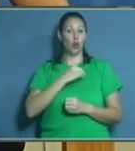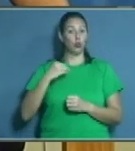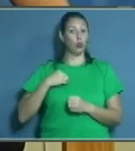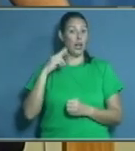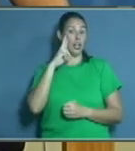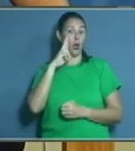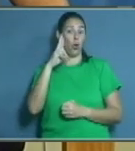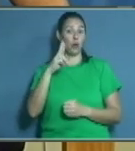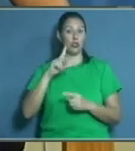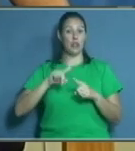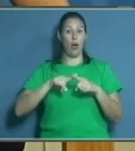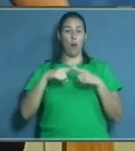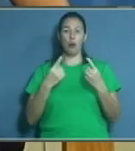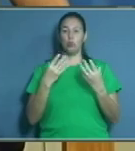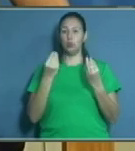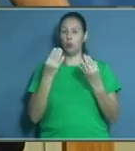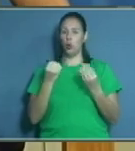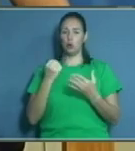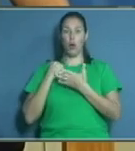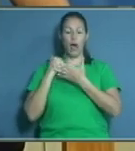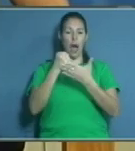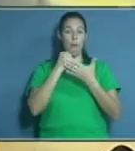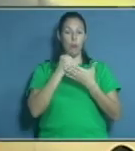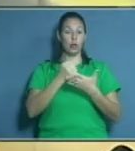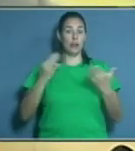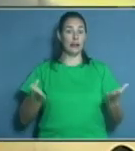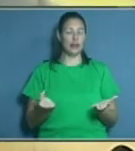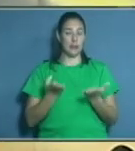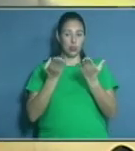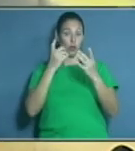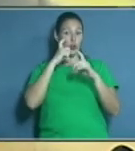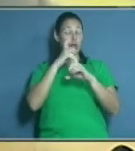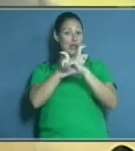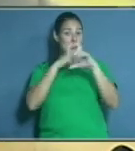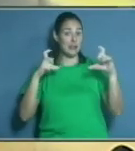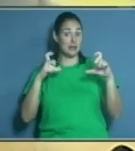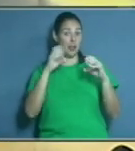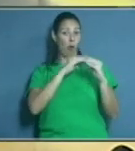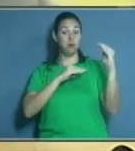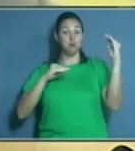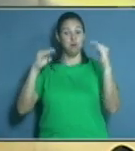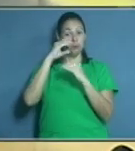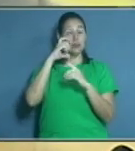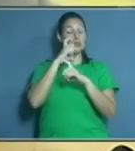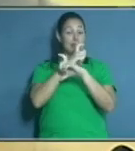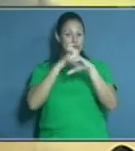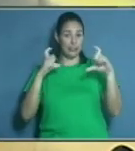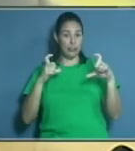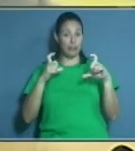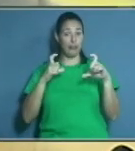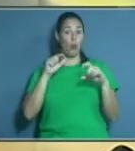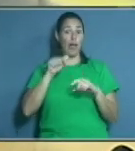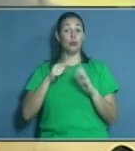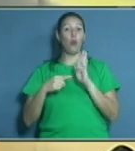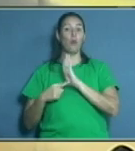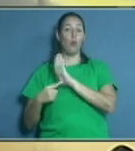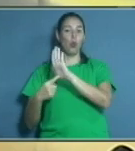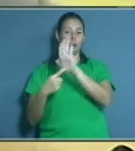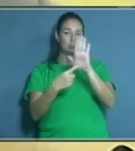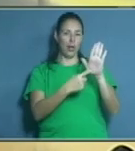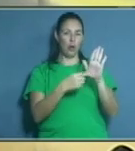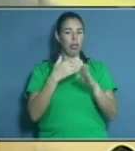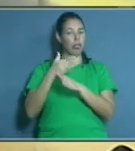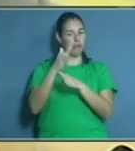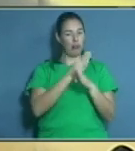ida por sus genuinos aportes al desarrollo de la ciencia con elevado nivel científico y actualidad evidenciados en sus